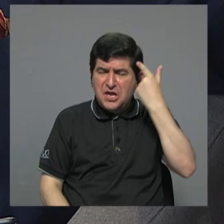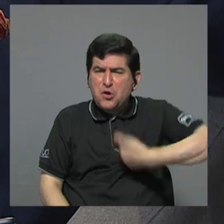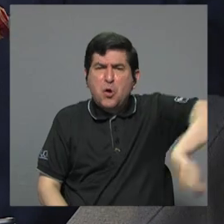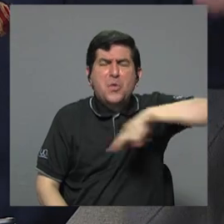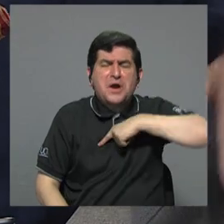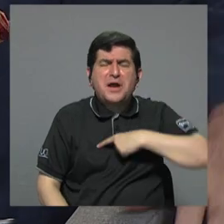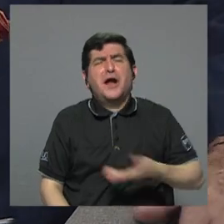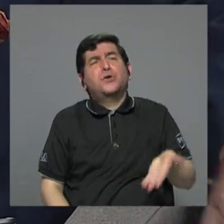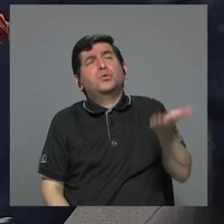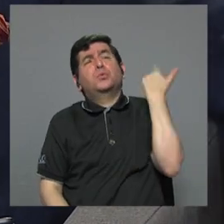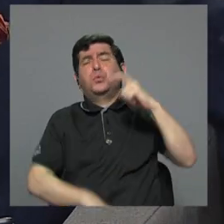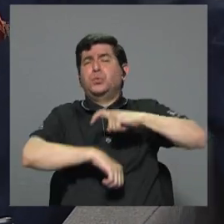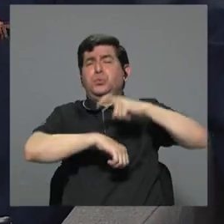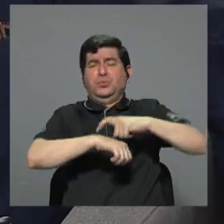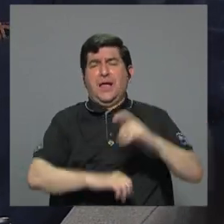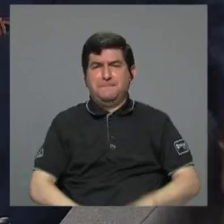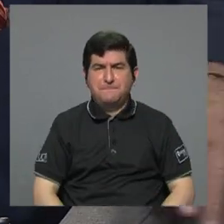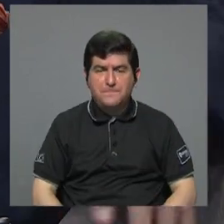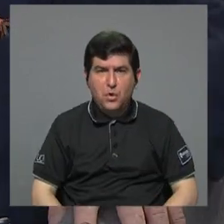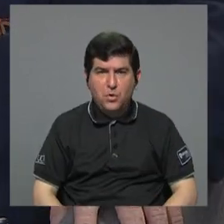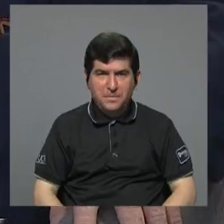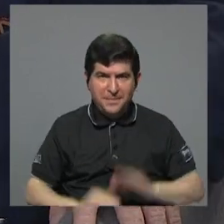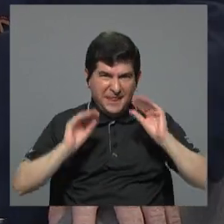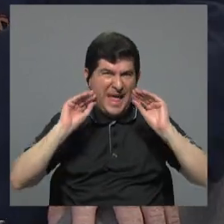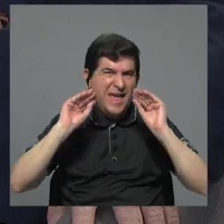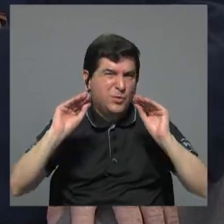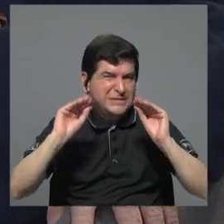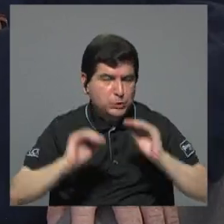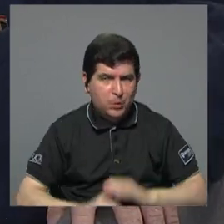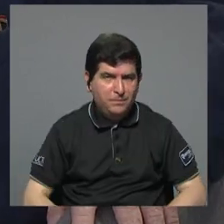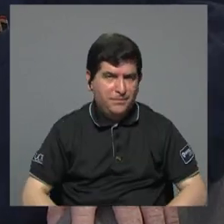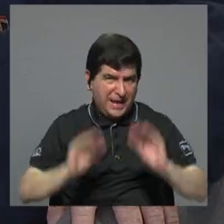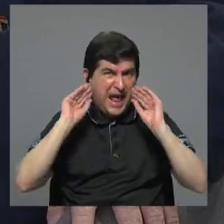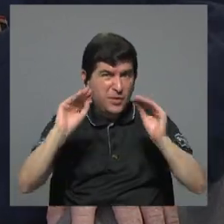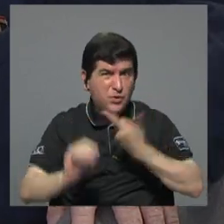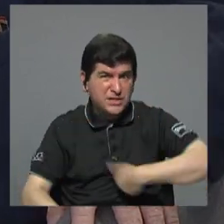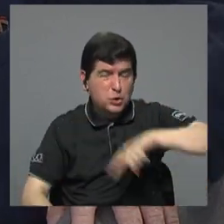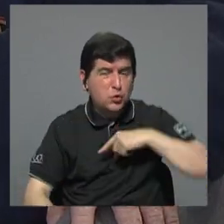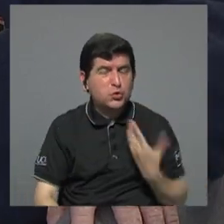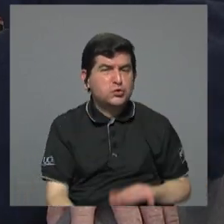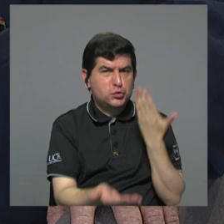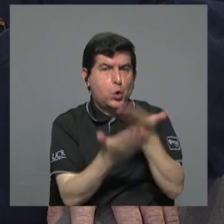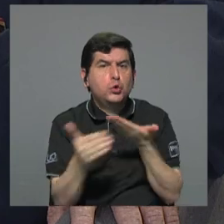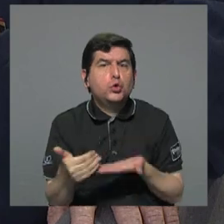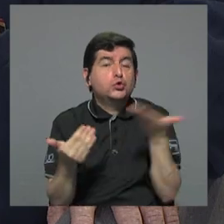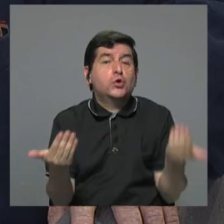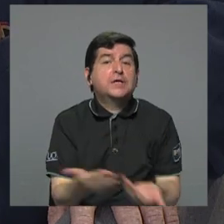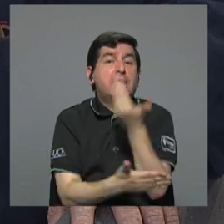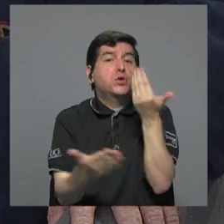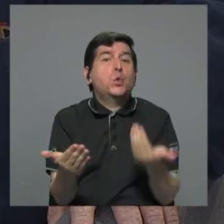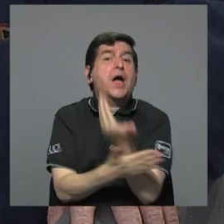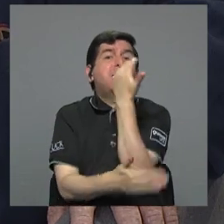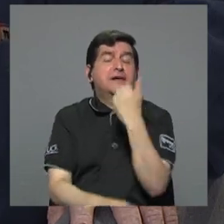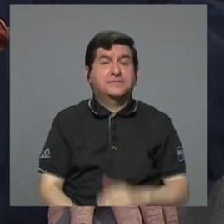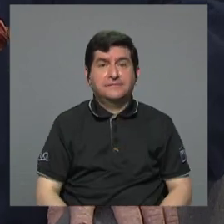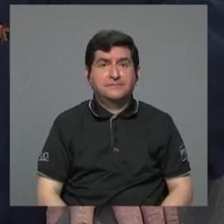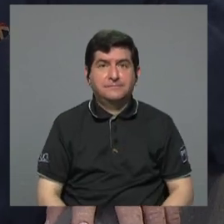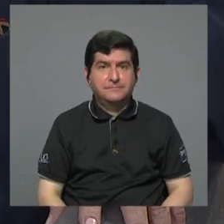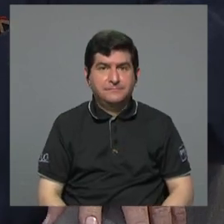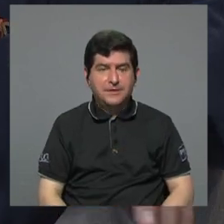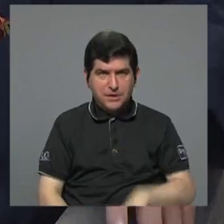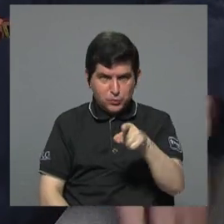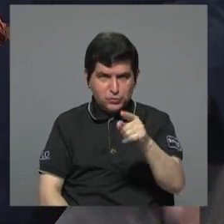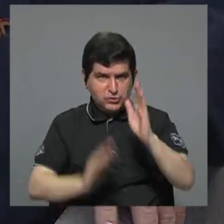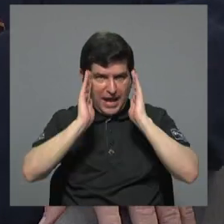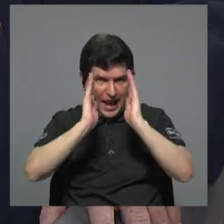resulta que nosotros la educación la educación nosotros planteamos cosas novedosas oiga y aquí agárrense